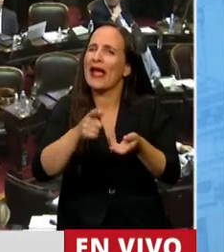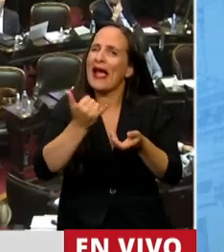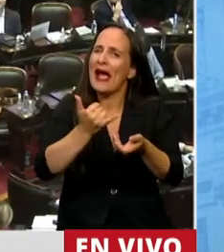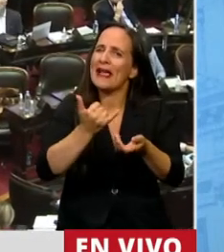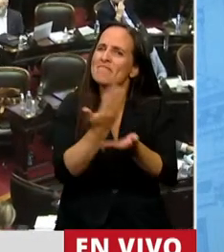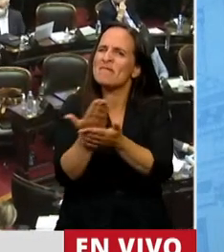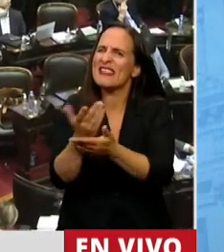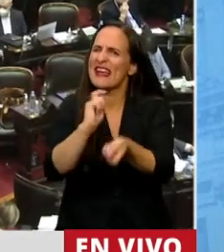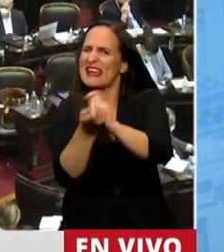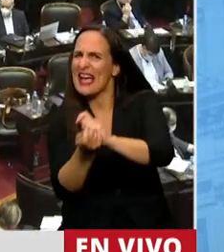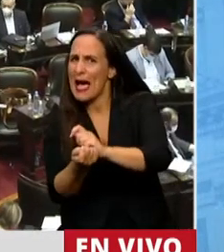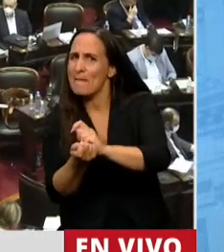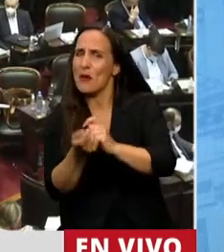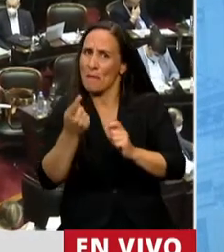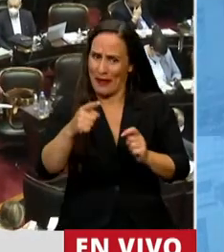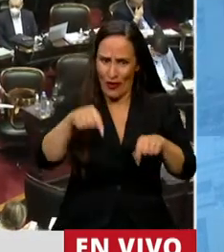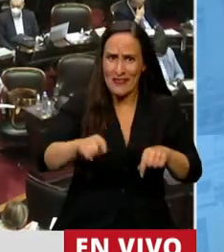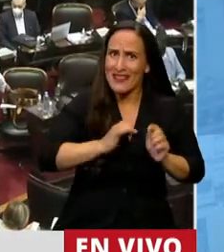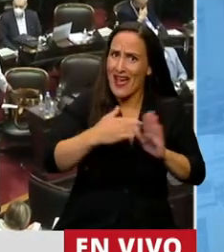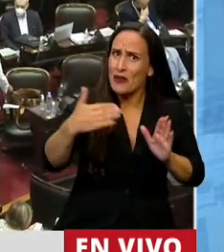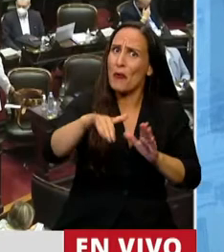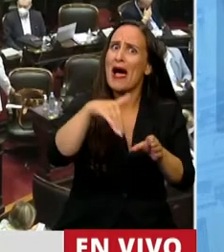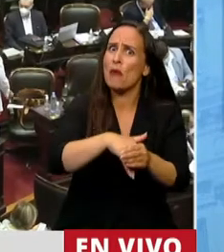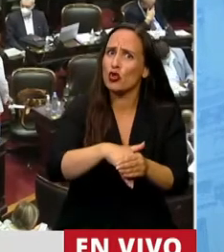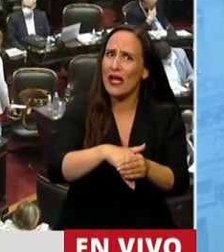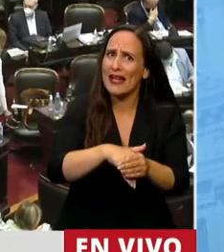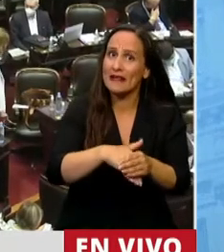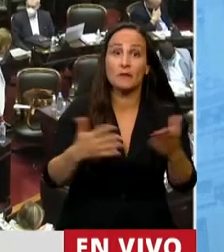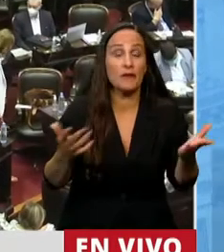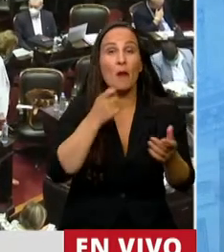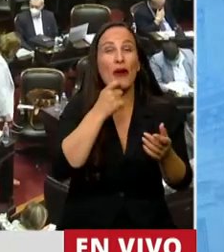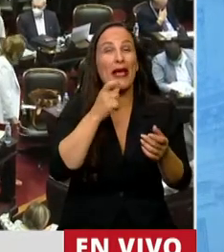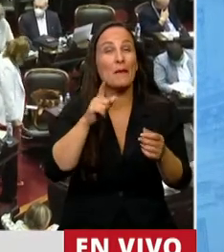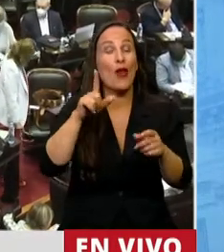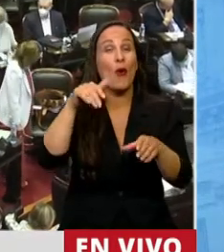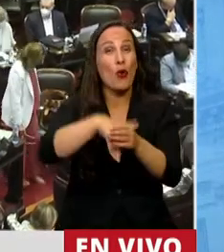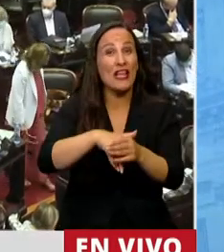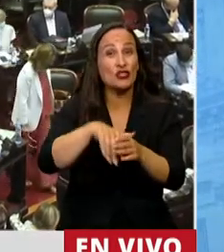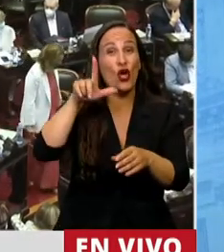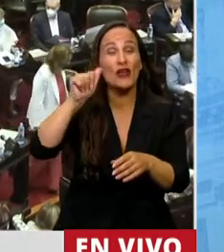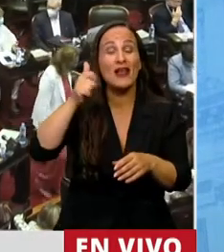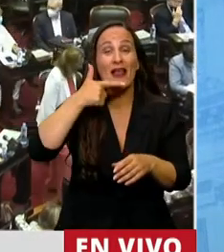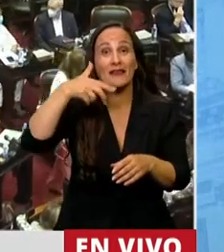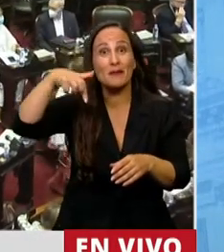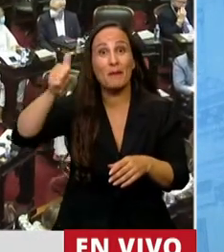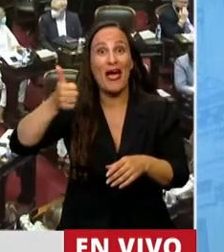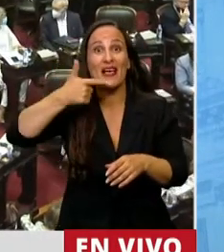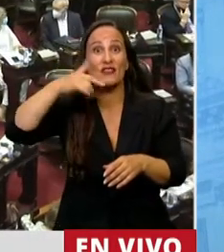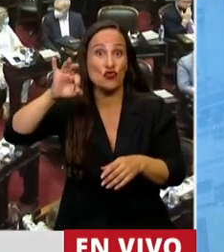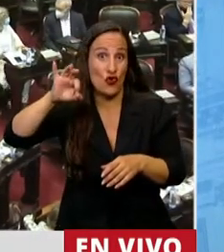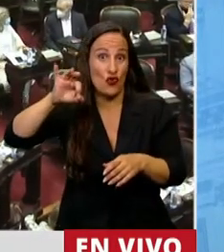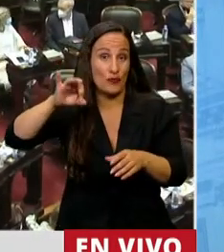donde estamos diciendo que se va a nombrar, por ejemplo, una herramienta como las PASO, que sin dudas es una herramienta horizontal,